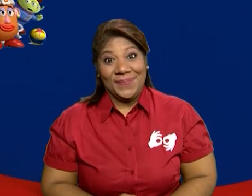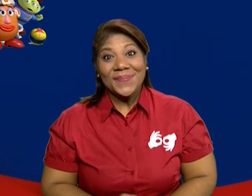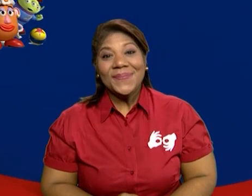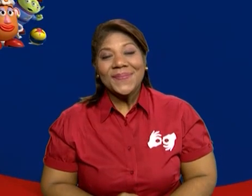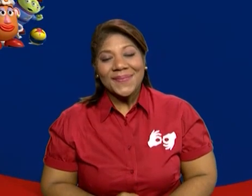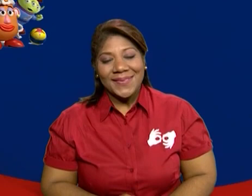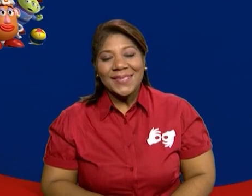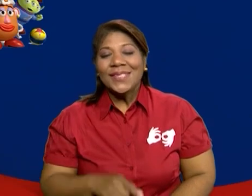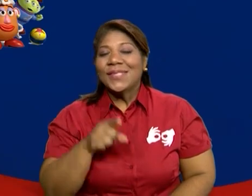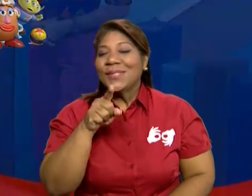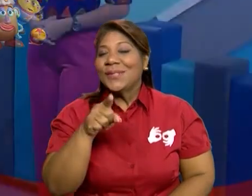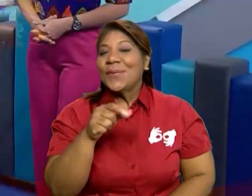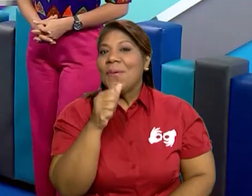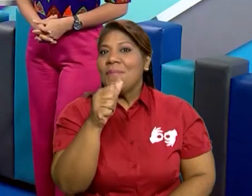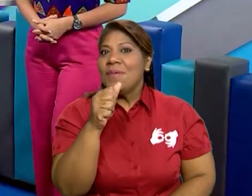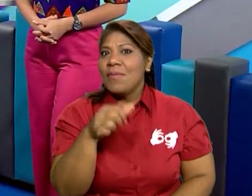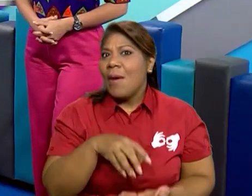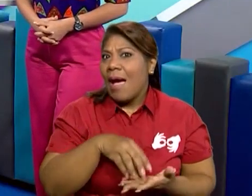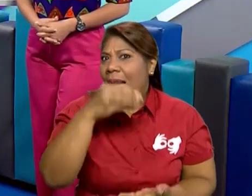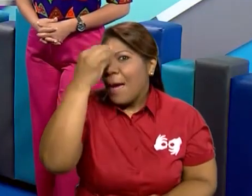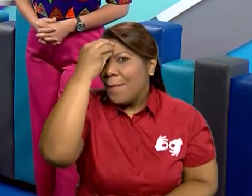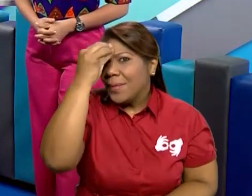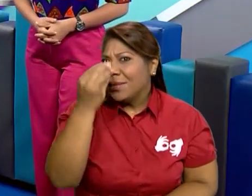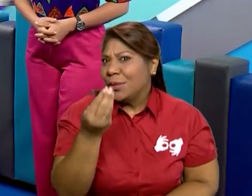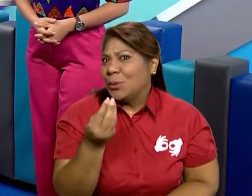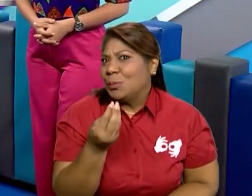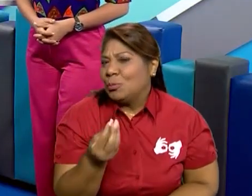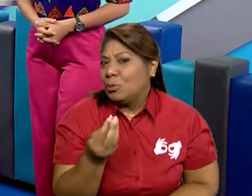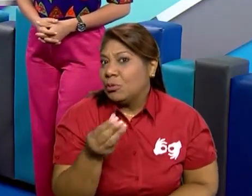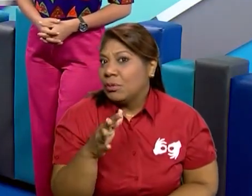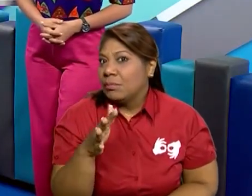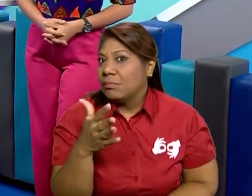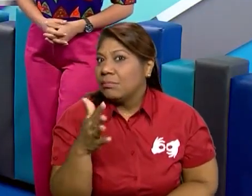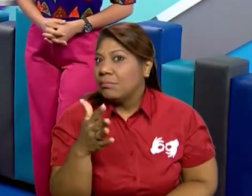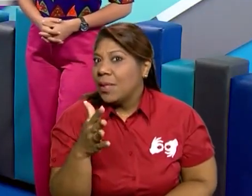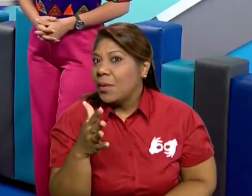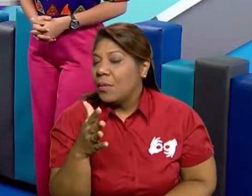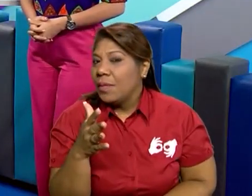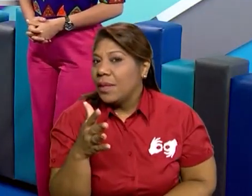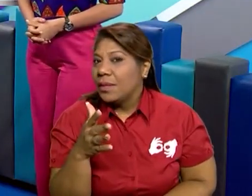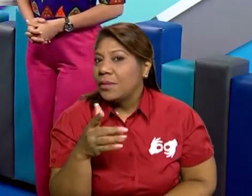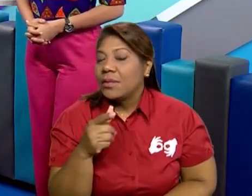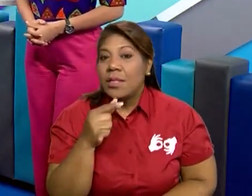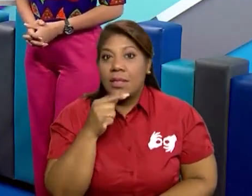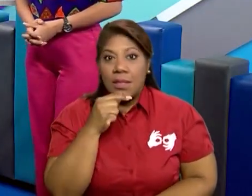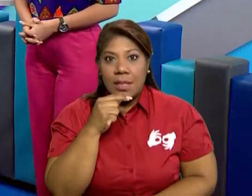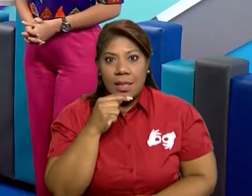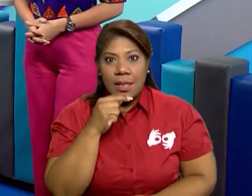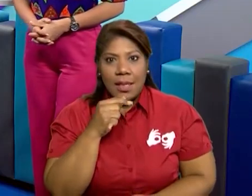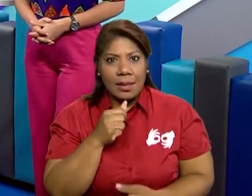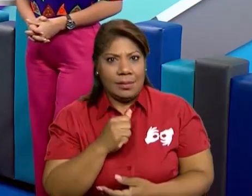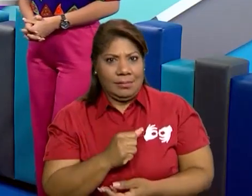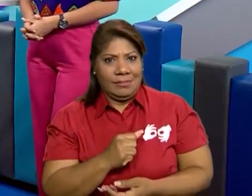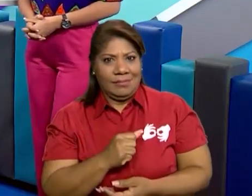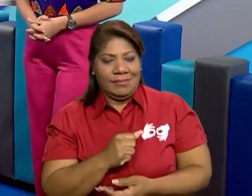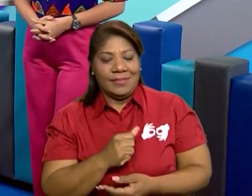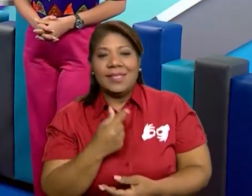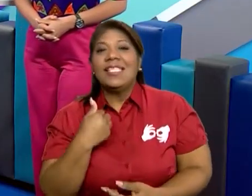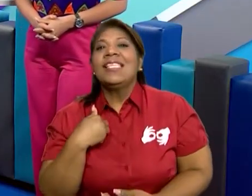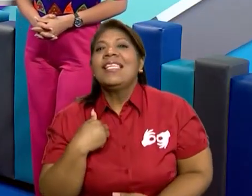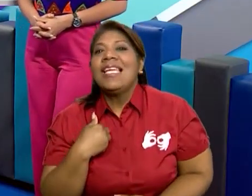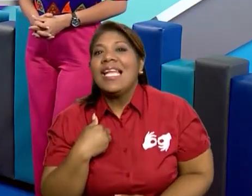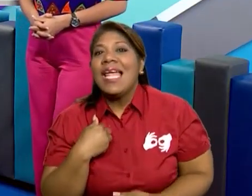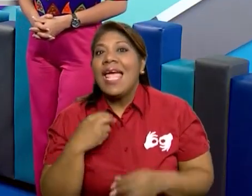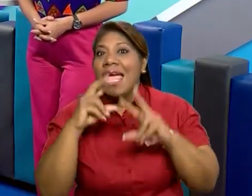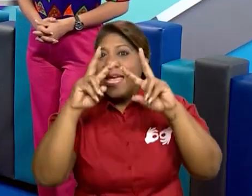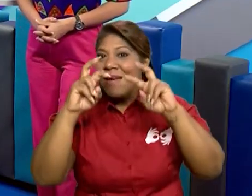autoevaluación, muchachos, ustedes en casa, ¿quiénes la van a hacer? ¿Nosotras? No. Ah, la van a